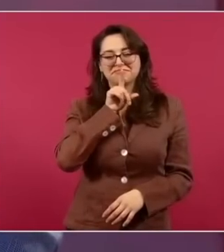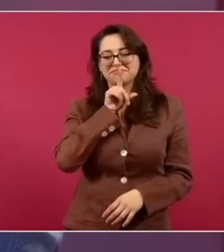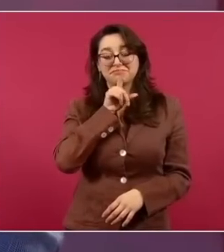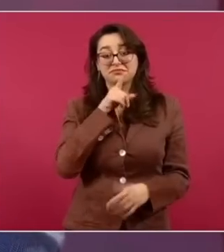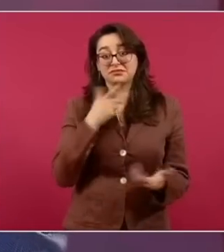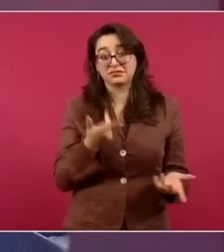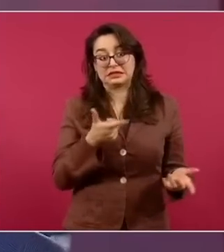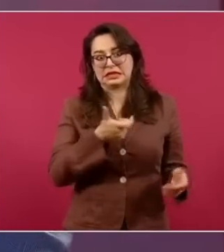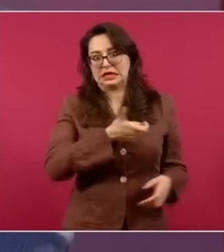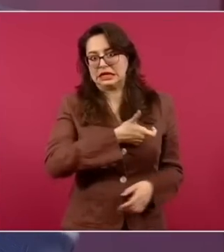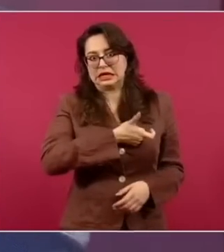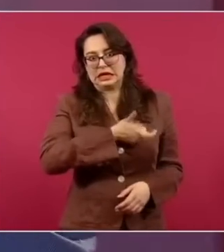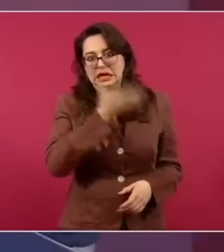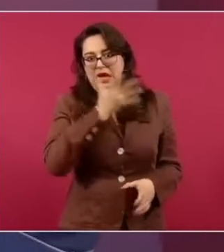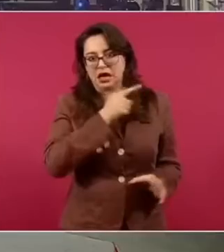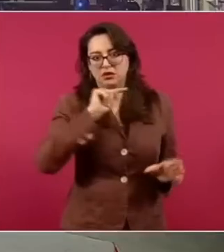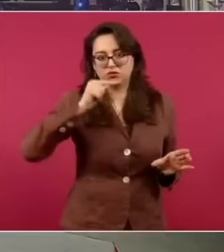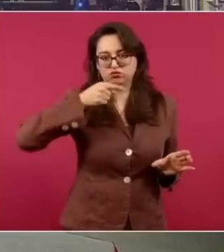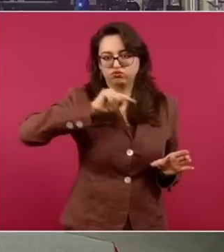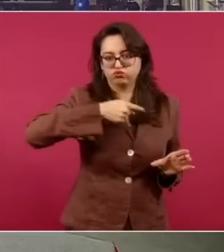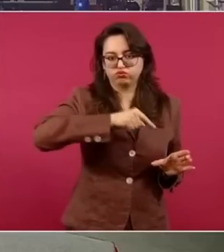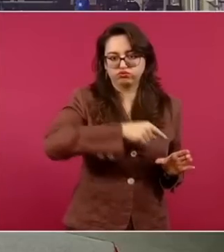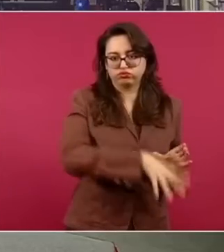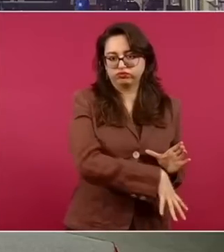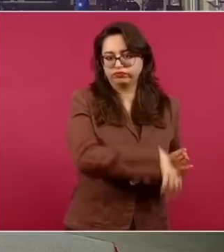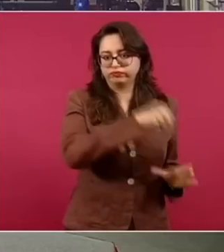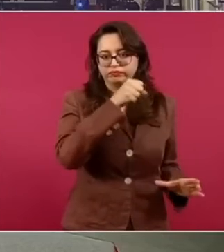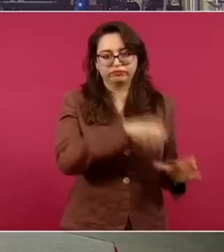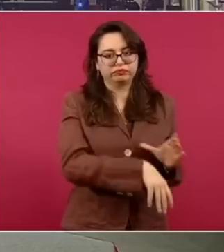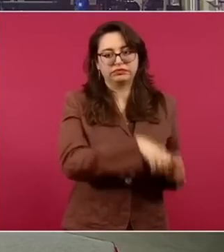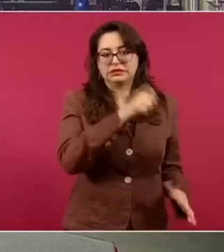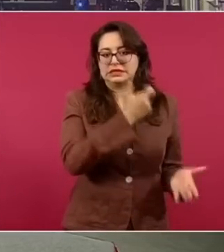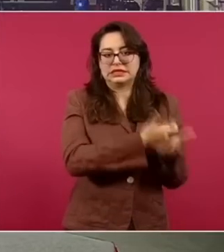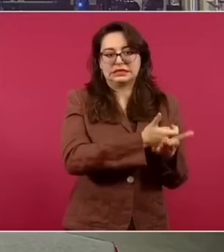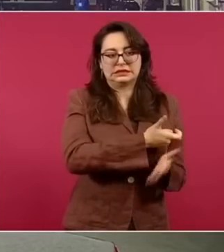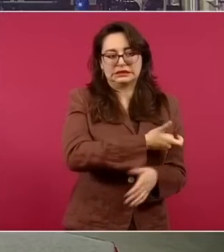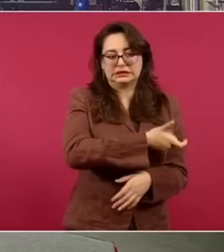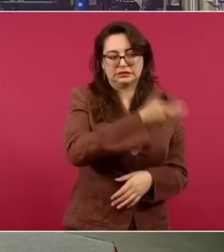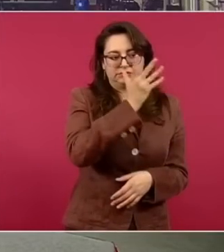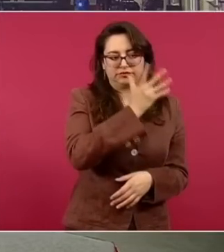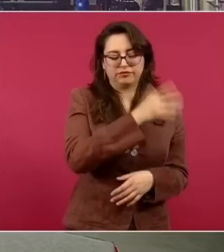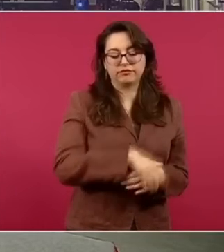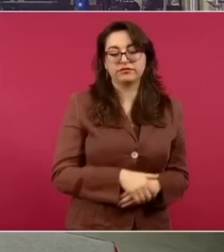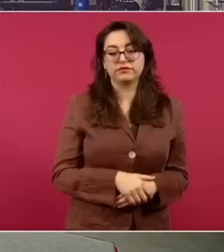Iban sobre el petróleo que está en tierra y en aguas someras.